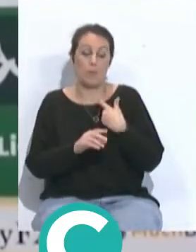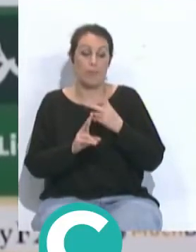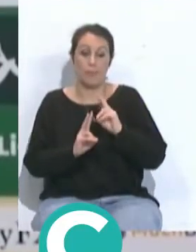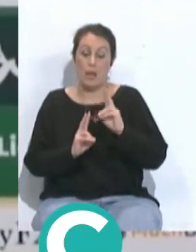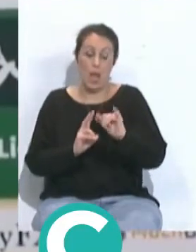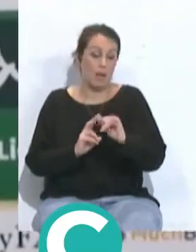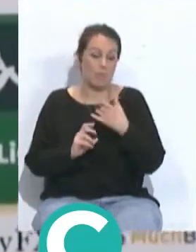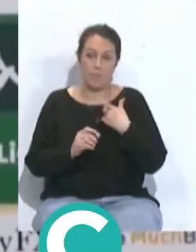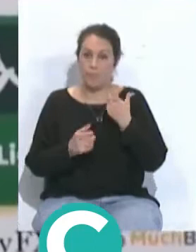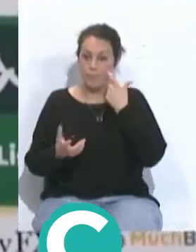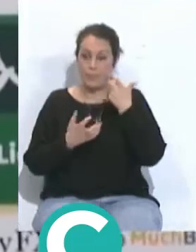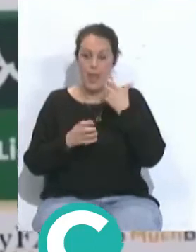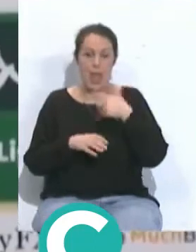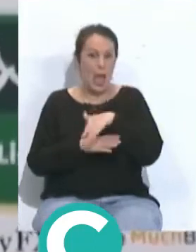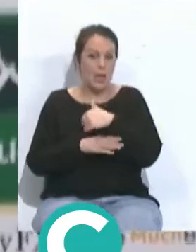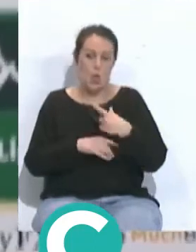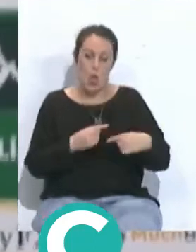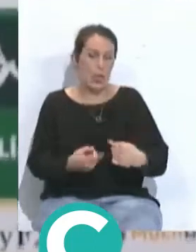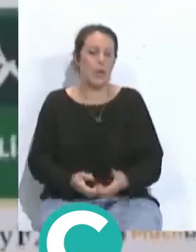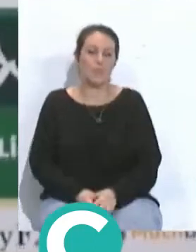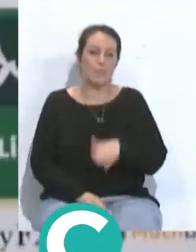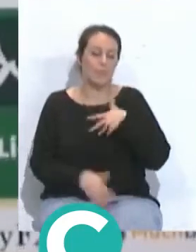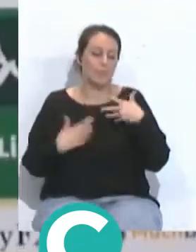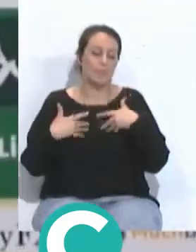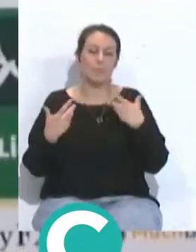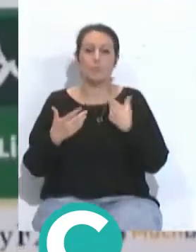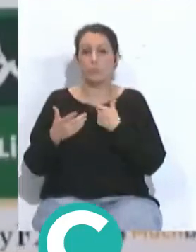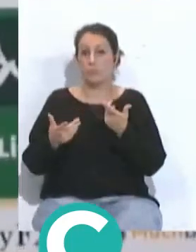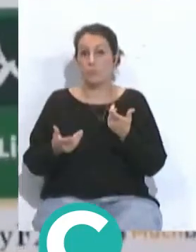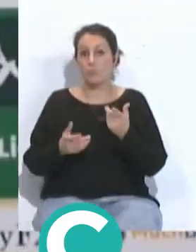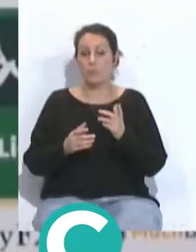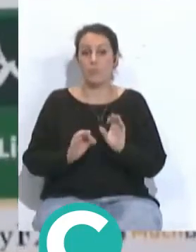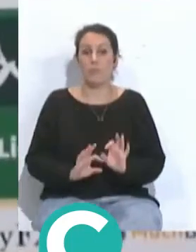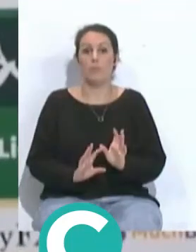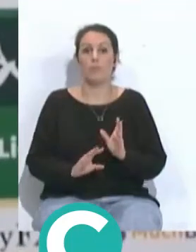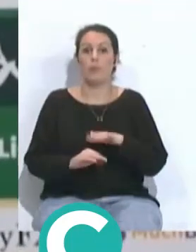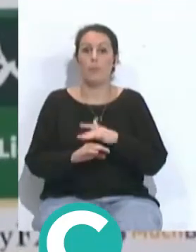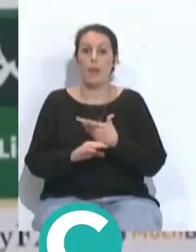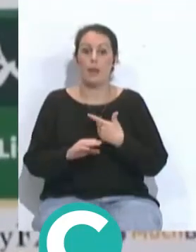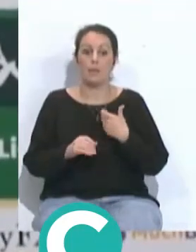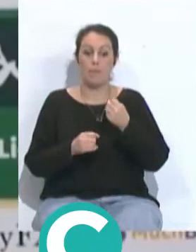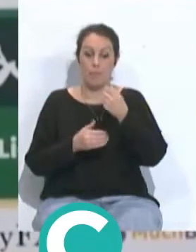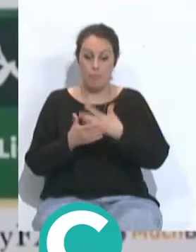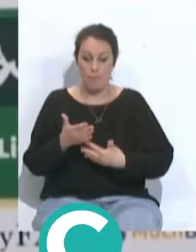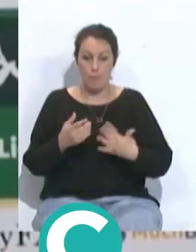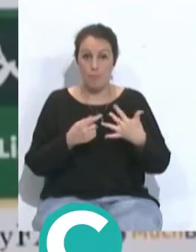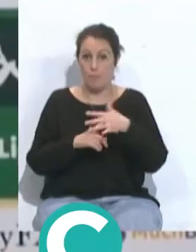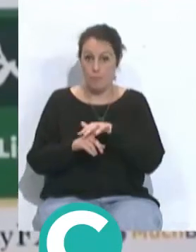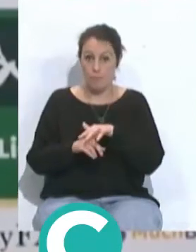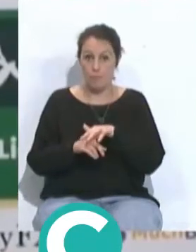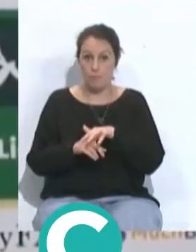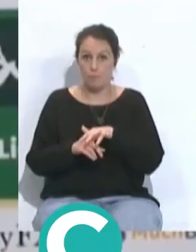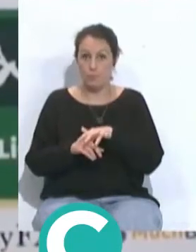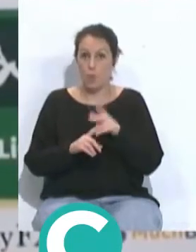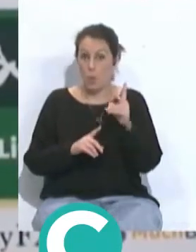que se nota en la calle todos los días bueno desde el momento es que están para entrar en la lista de situaciones porque